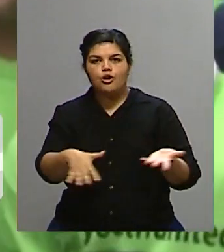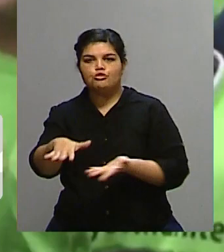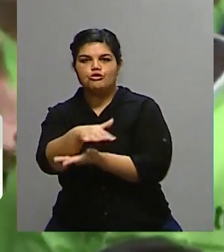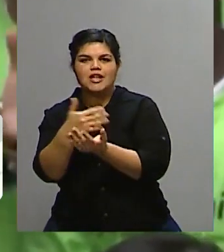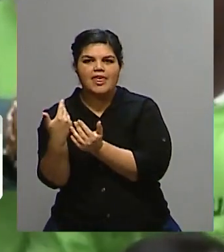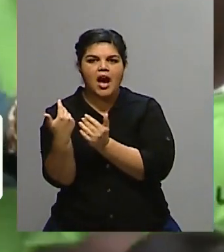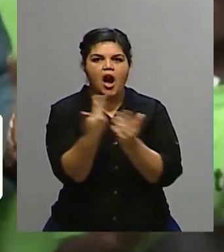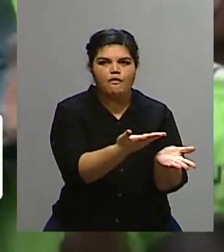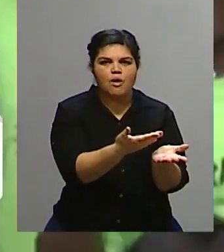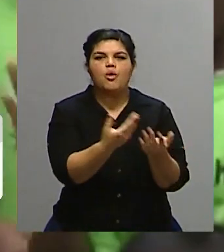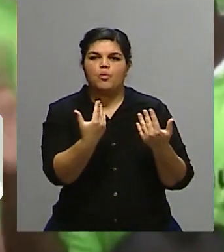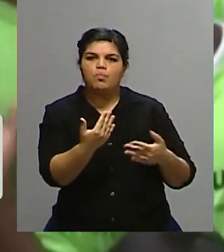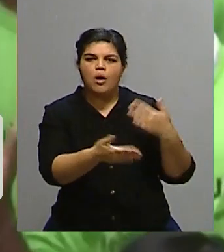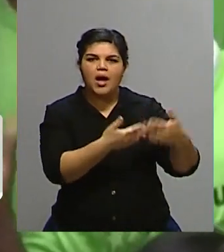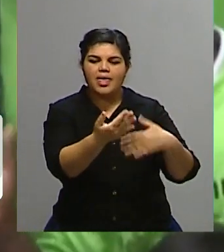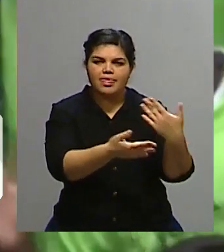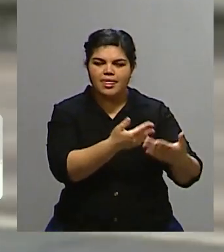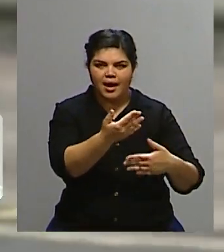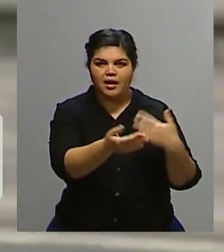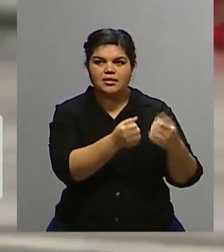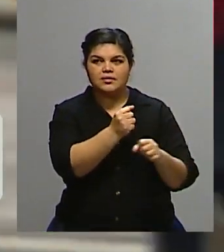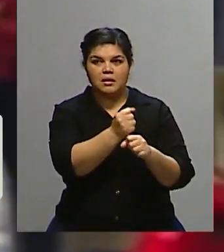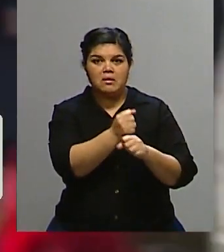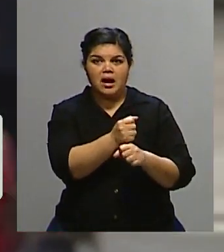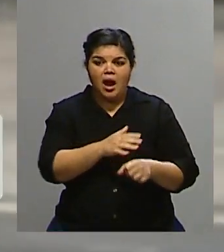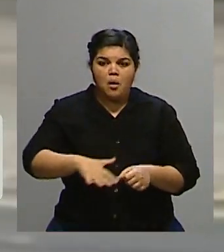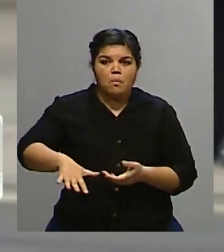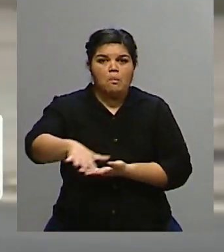a un pueblo que realmente ahora los quiere mucho.